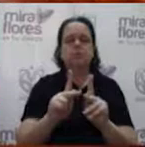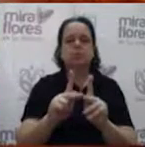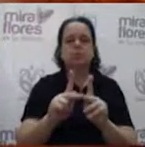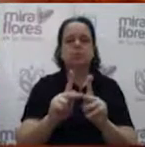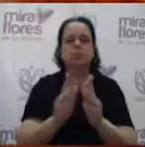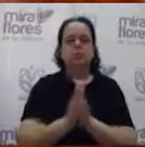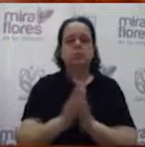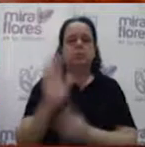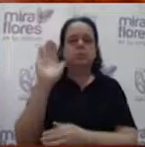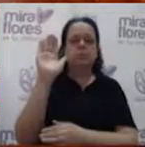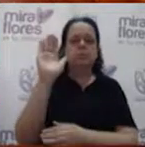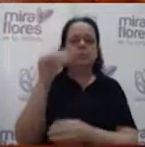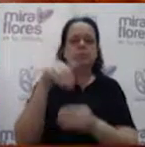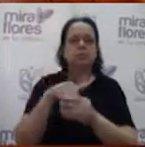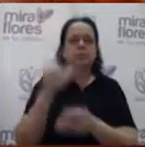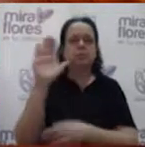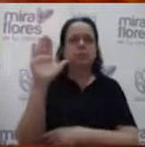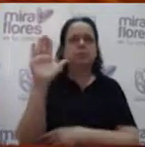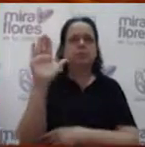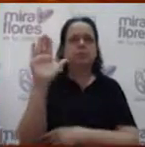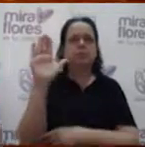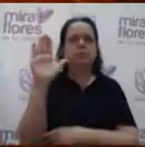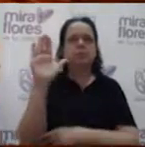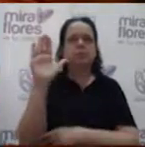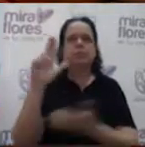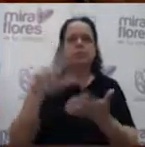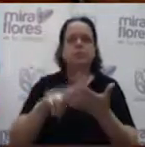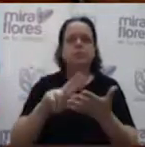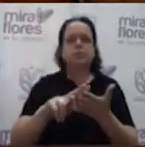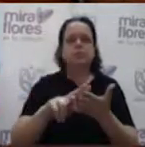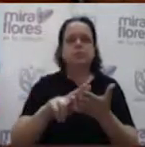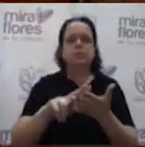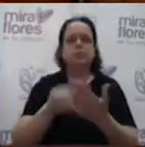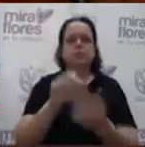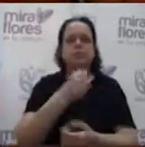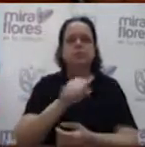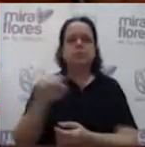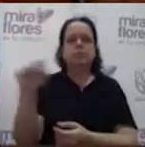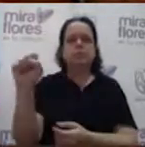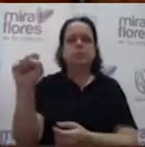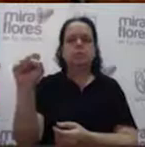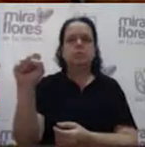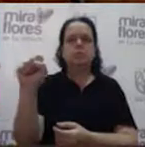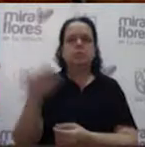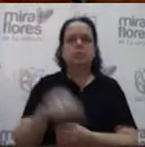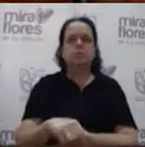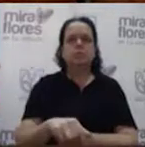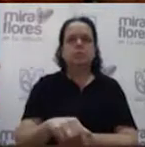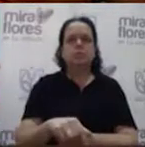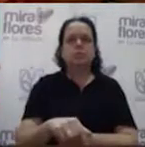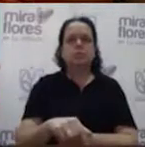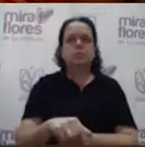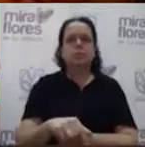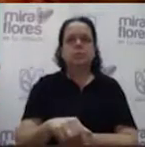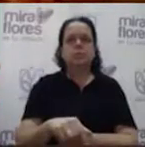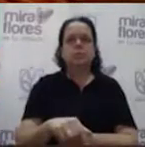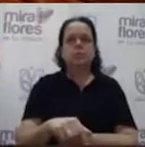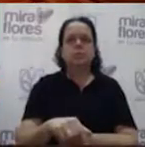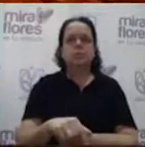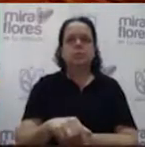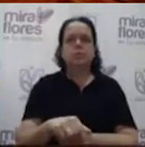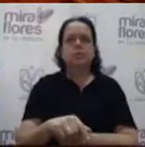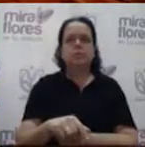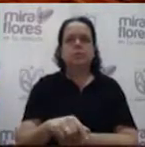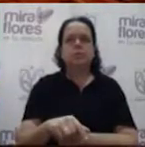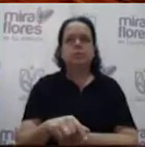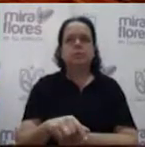expresar un señal de conformidad. Se aprueba el viaje del gerente mencionado. Y no sé